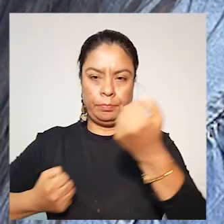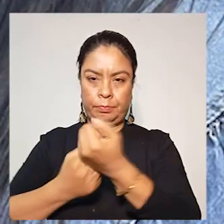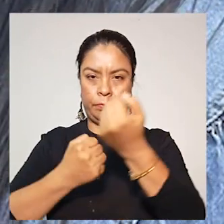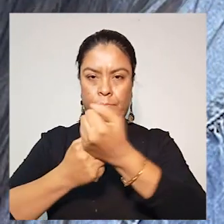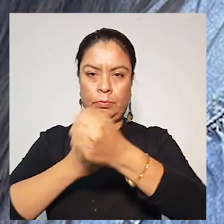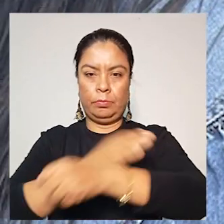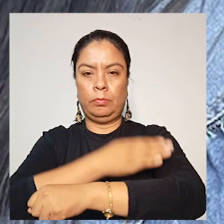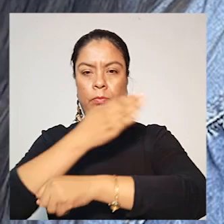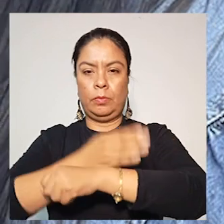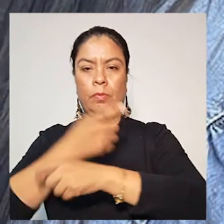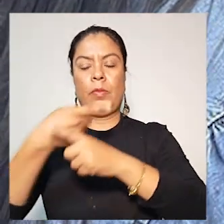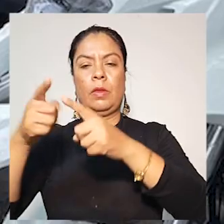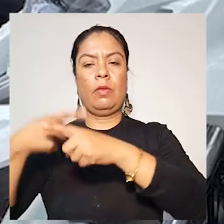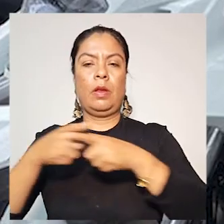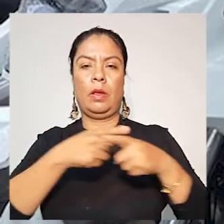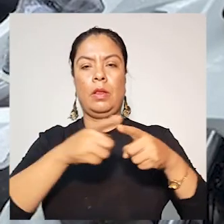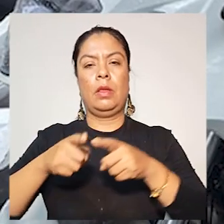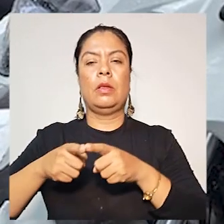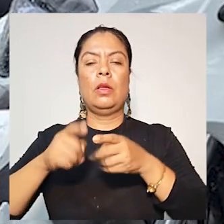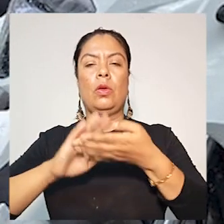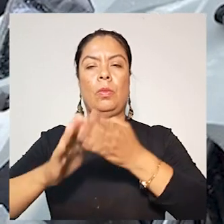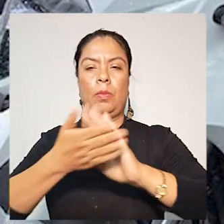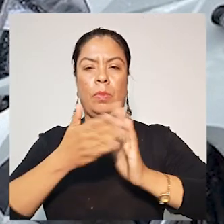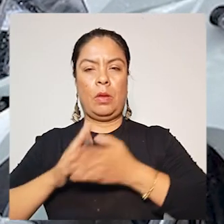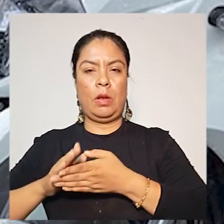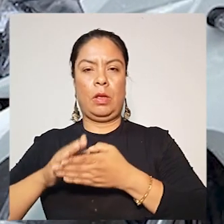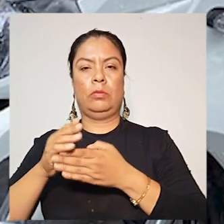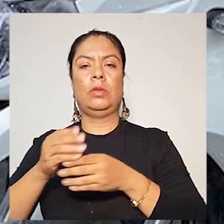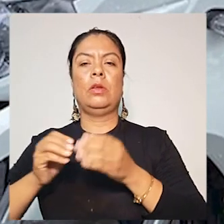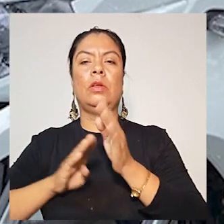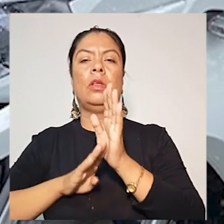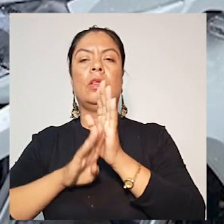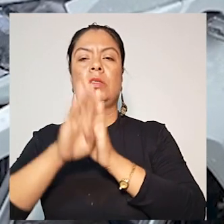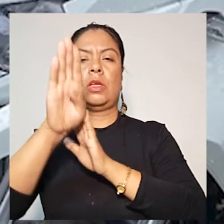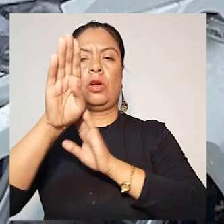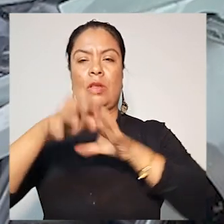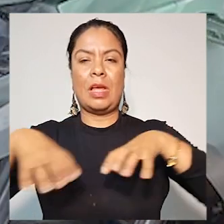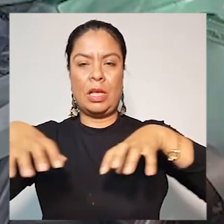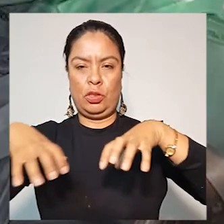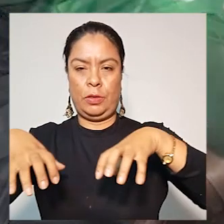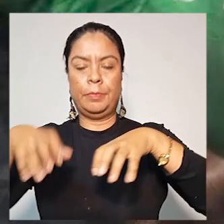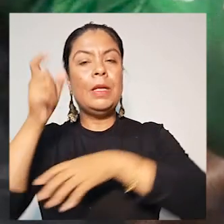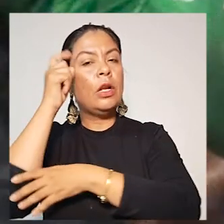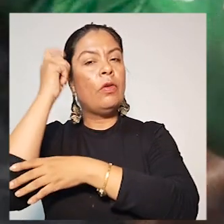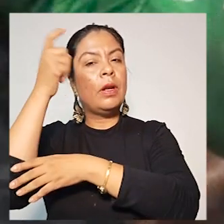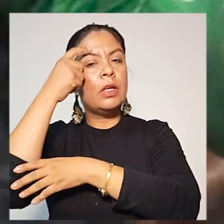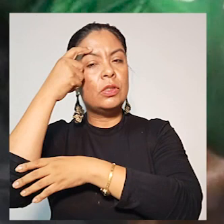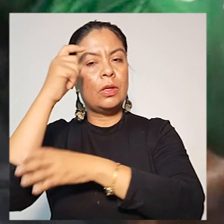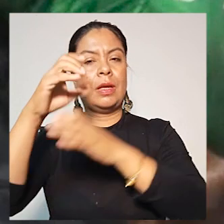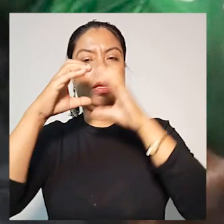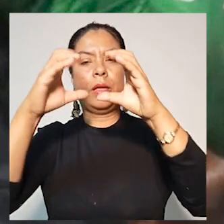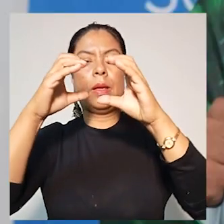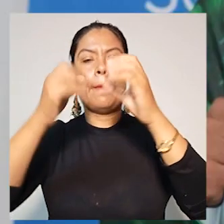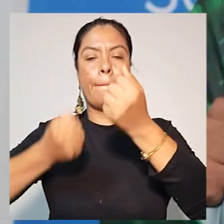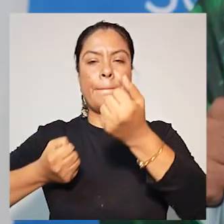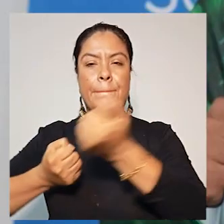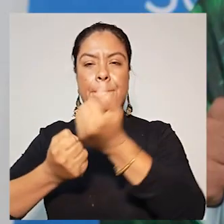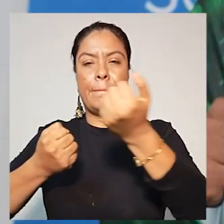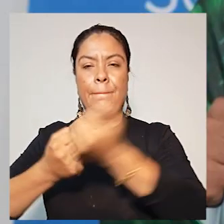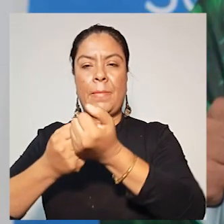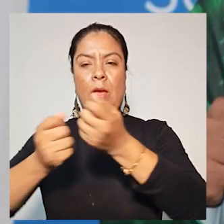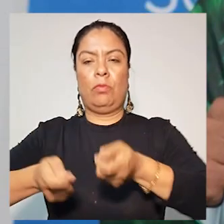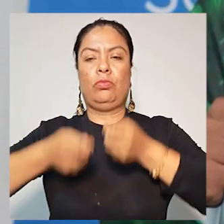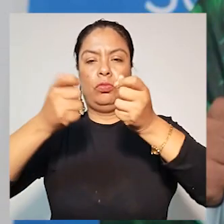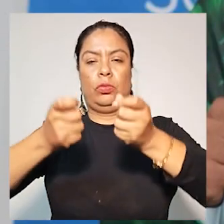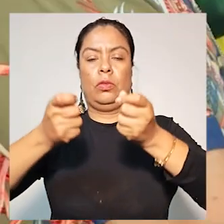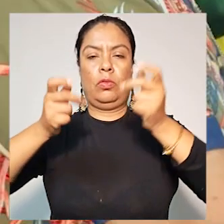fortalecimiento a diferentes unidades militares de nuestra región para el desarrollo de sus acciones integrales. La gobernación de Caquetá brindó apoyo y una